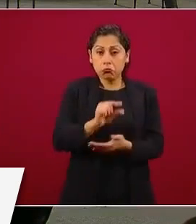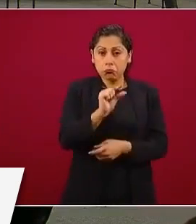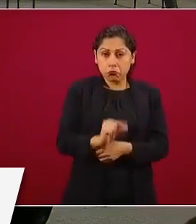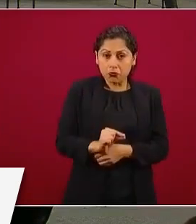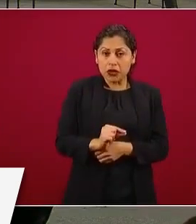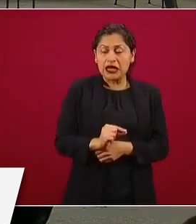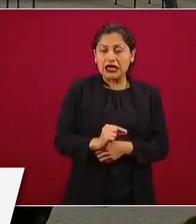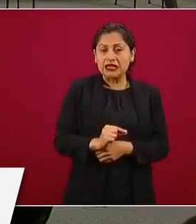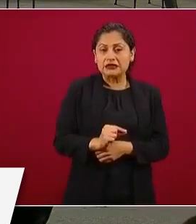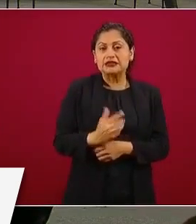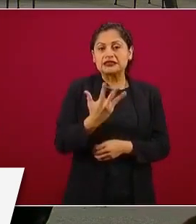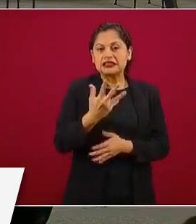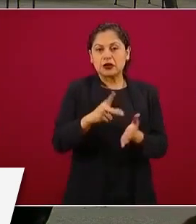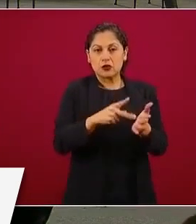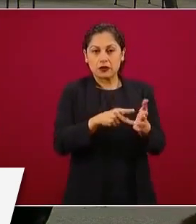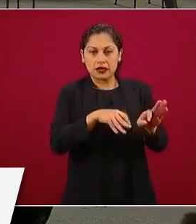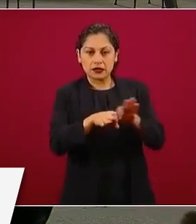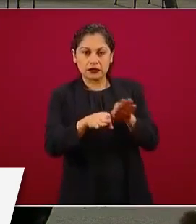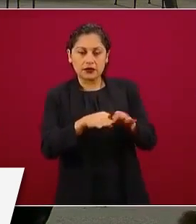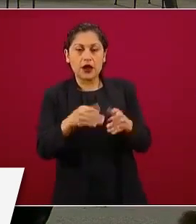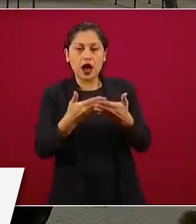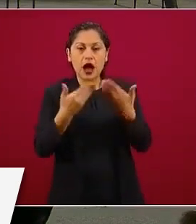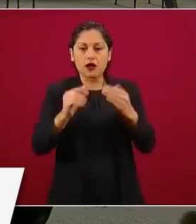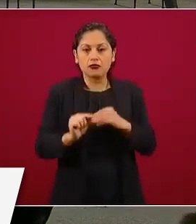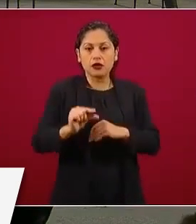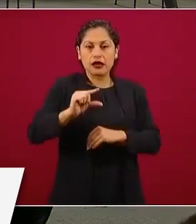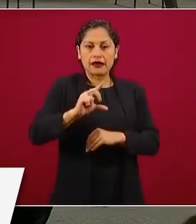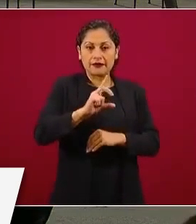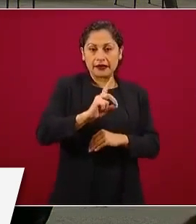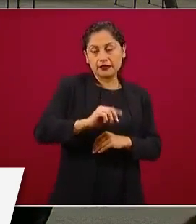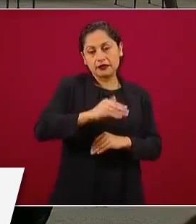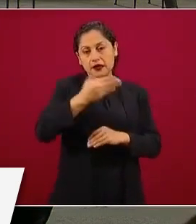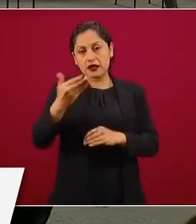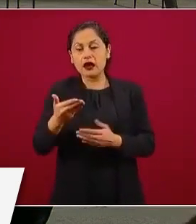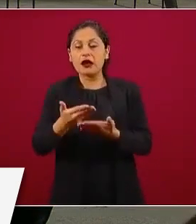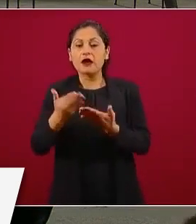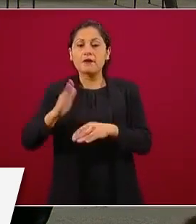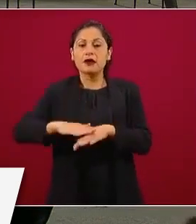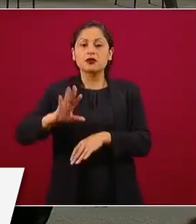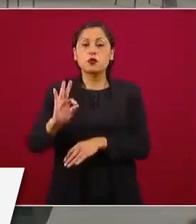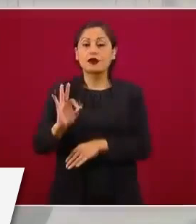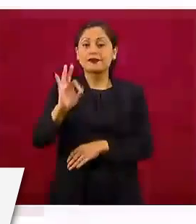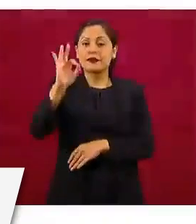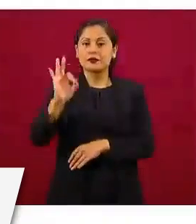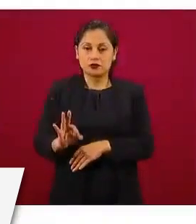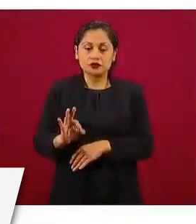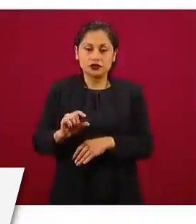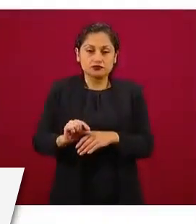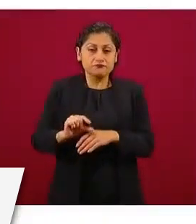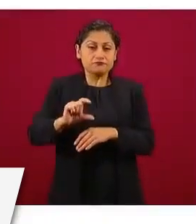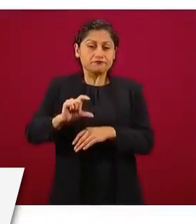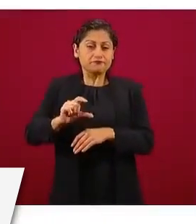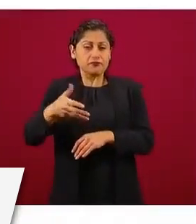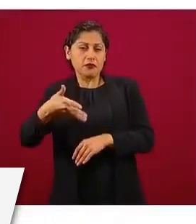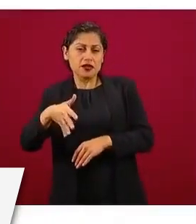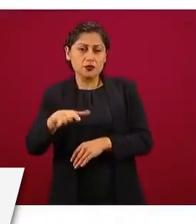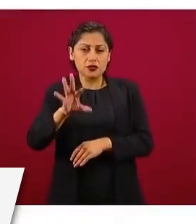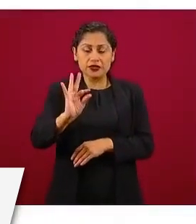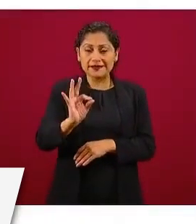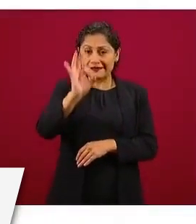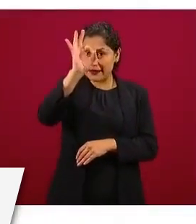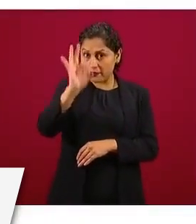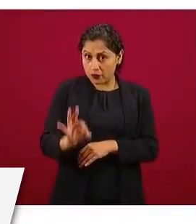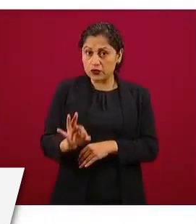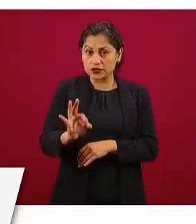salarios mínimos, van a aumentar de un 31 por ciento a un 54 por ciento su tasa de reemplazo, es decir, va a aumentar más o menos en un 70 por